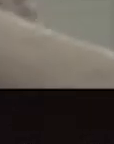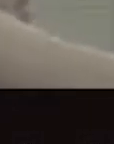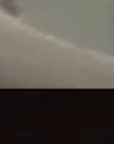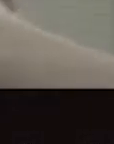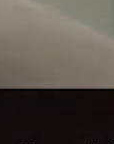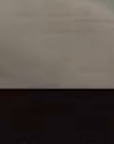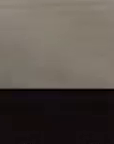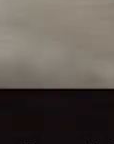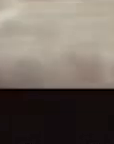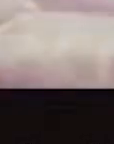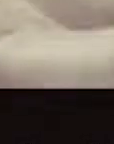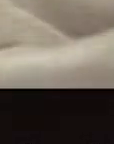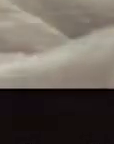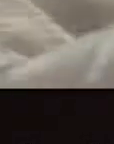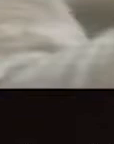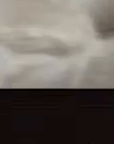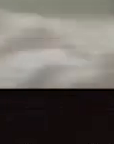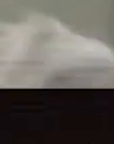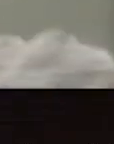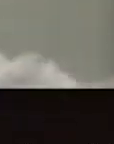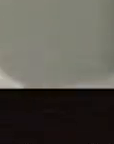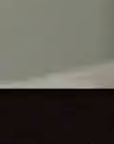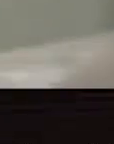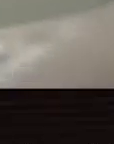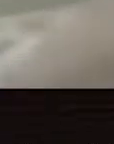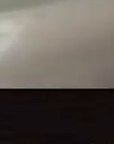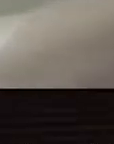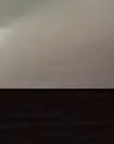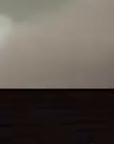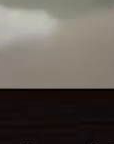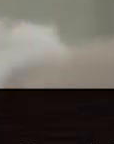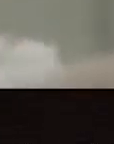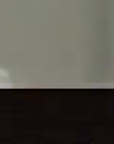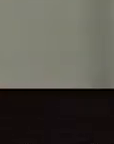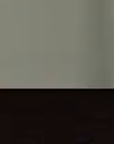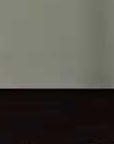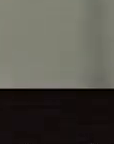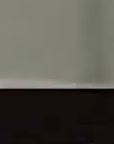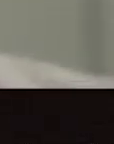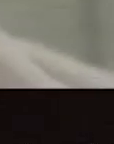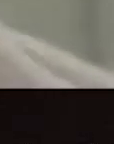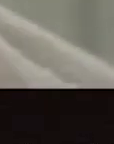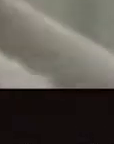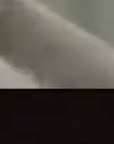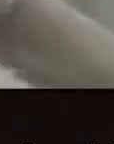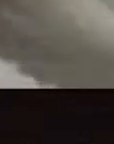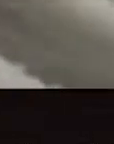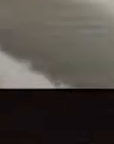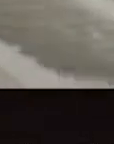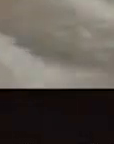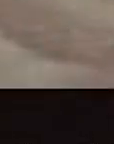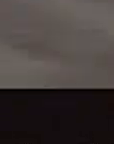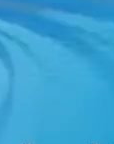que